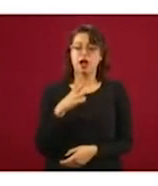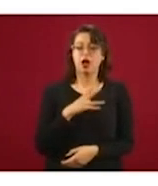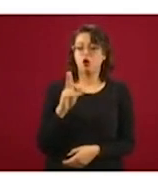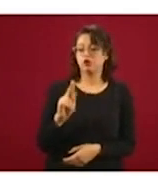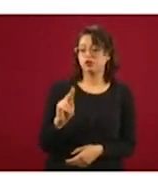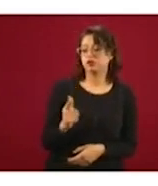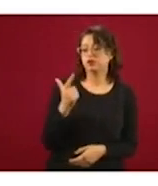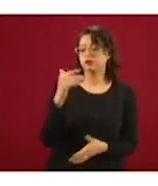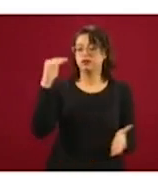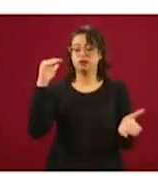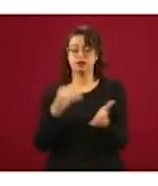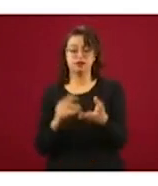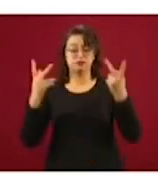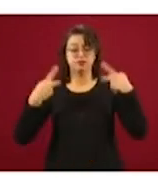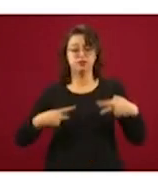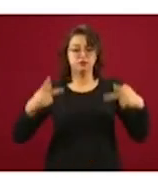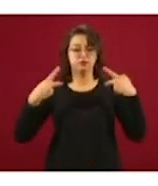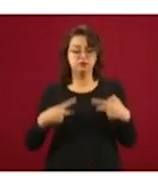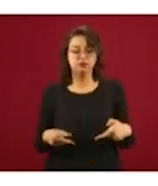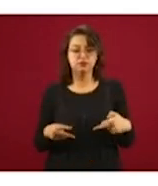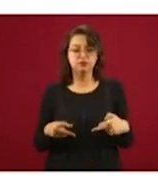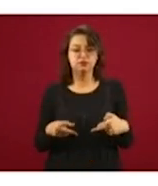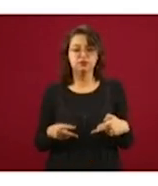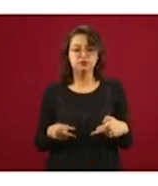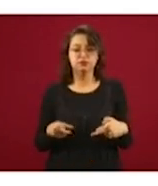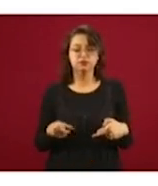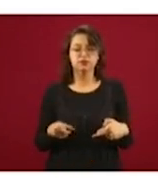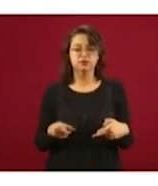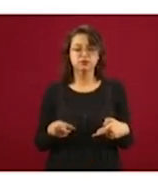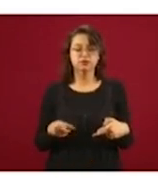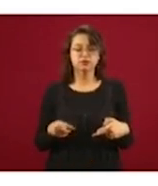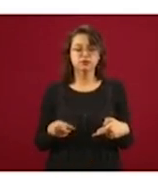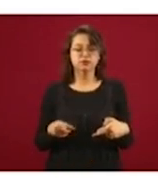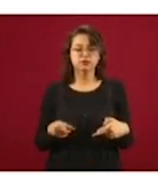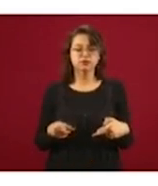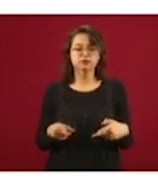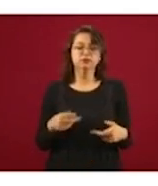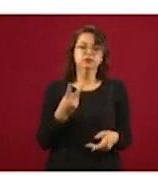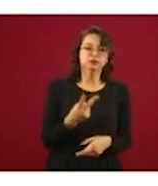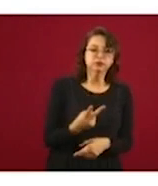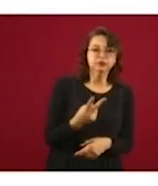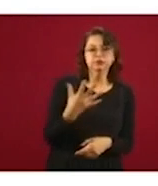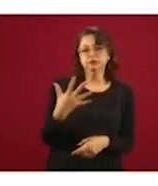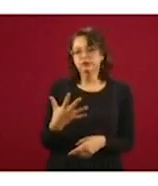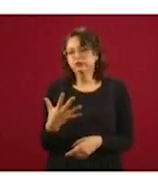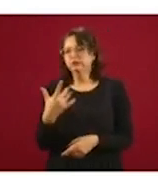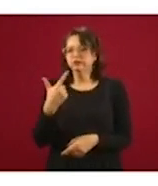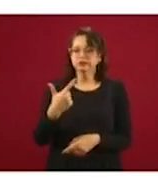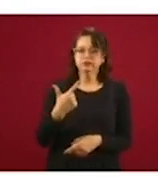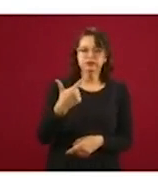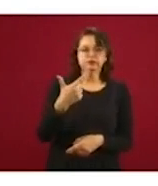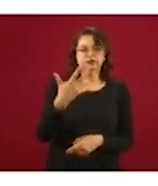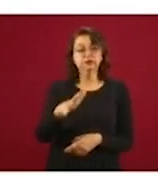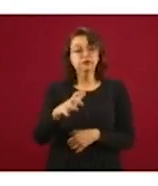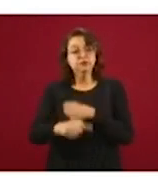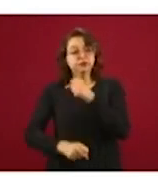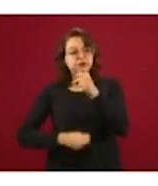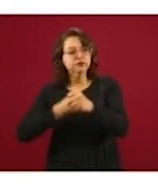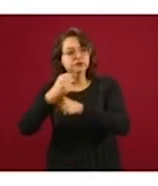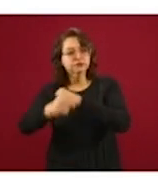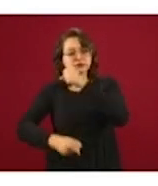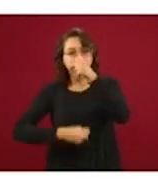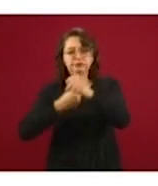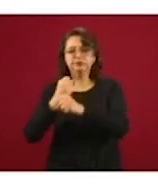87 mil personas, llevan dos, cinco, siete, diez años con